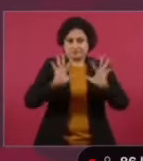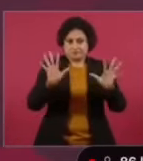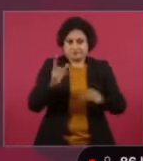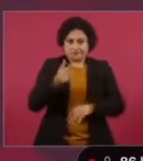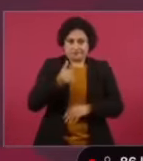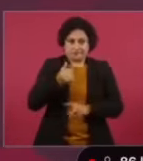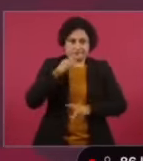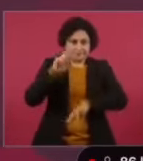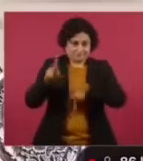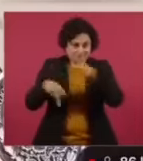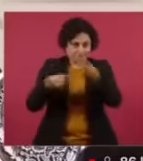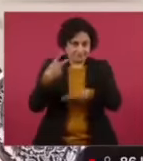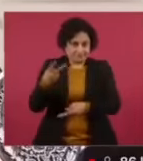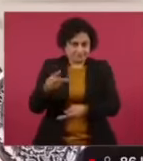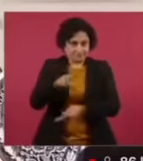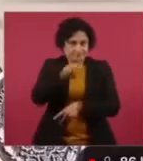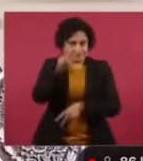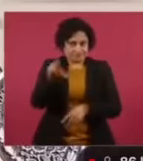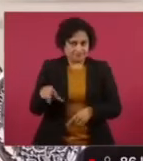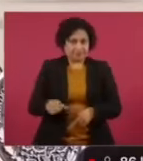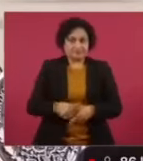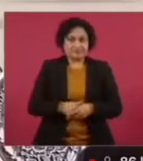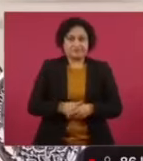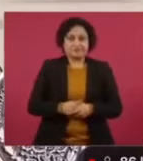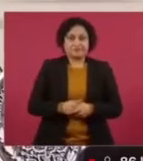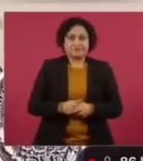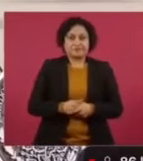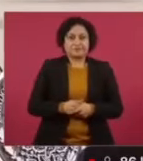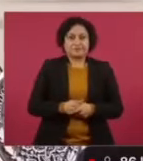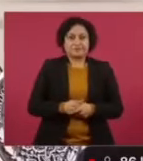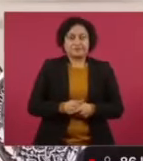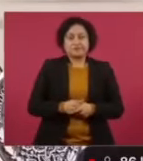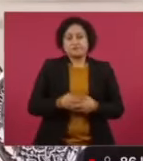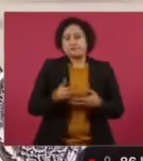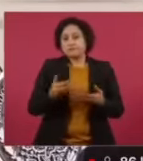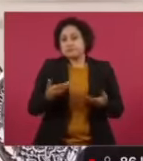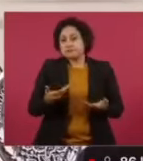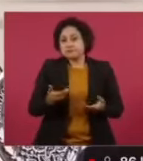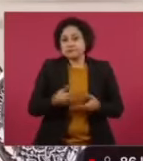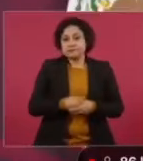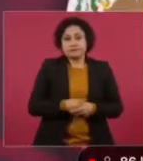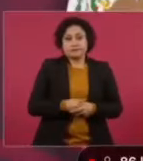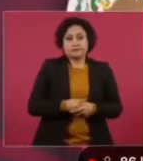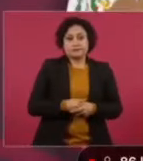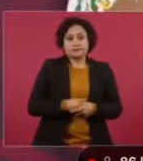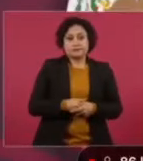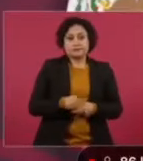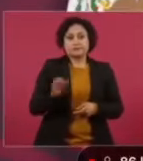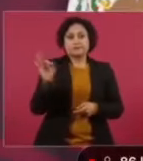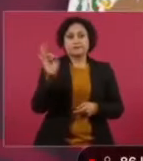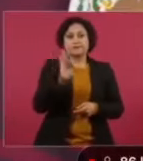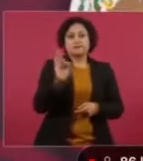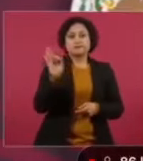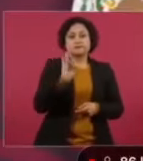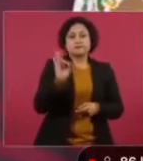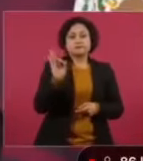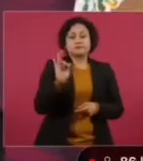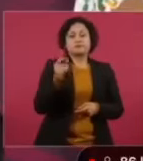es muy probable que vaya antes de